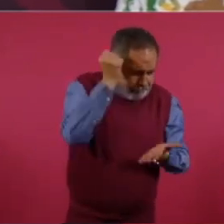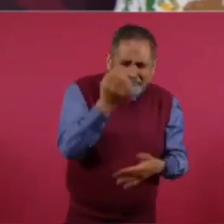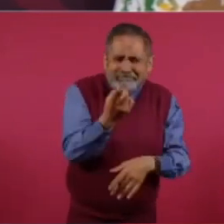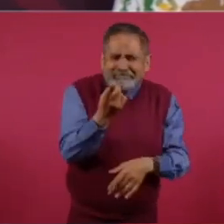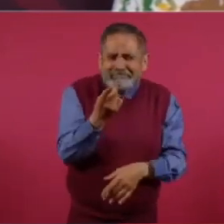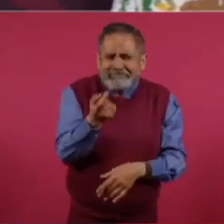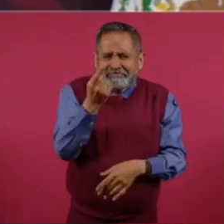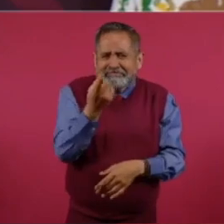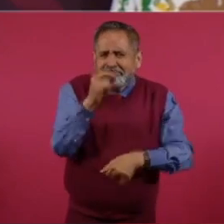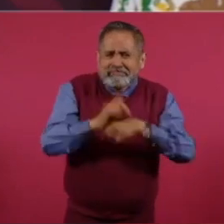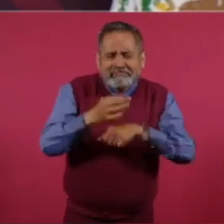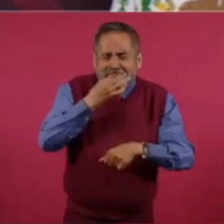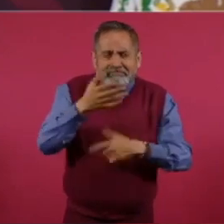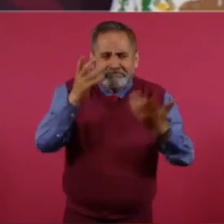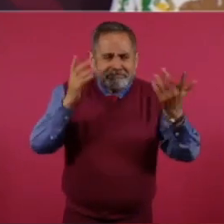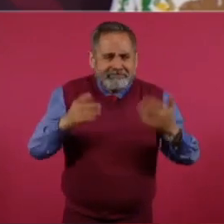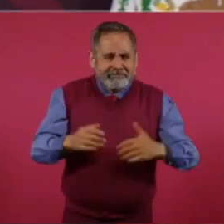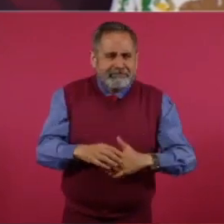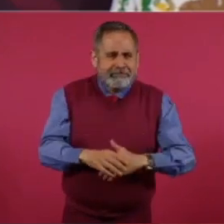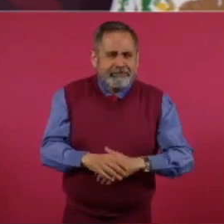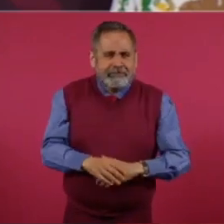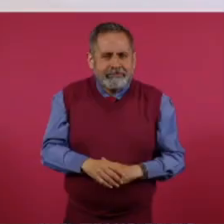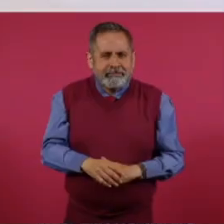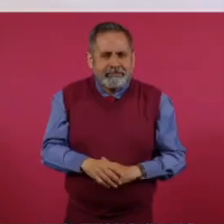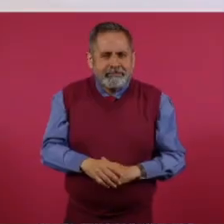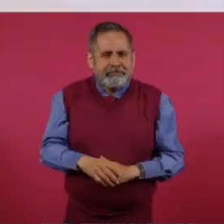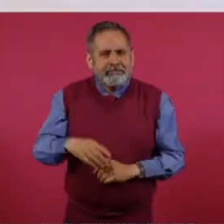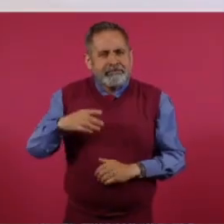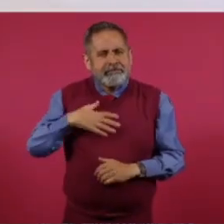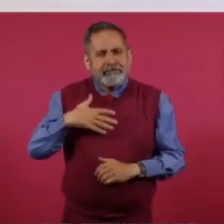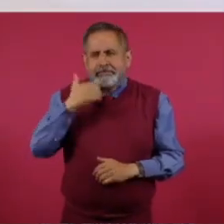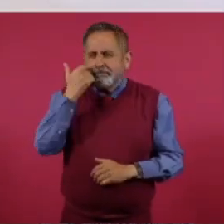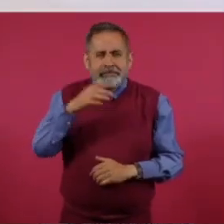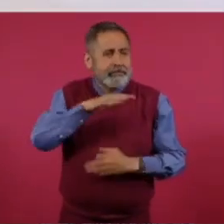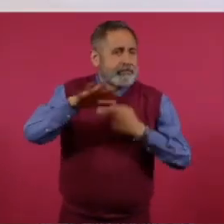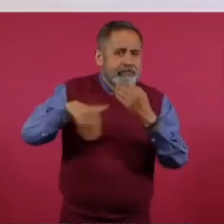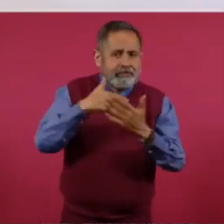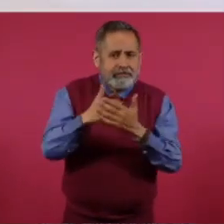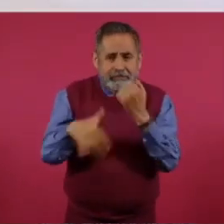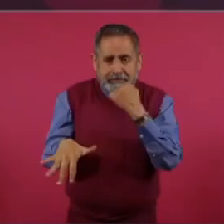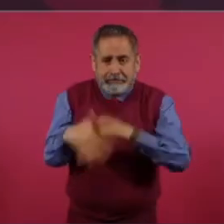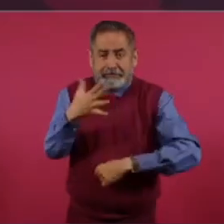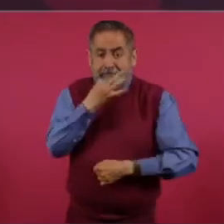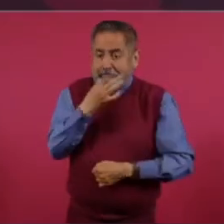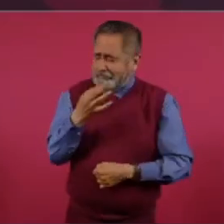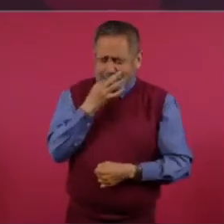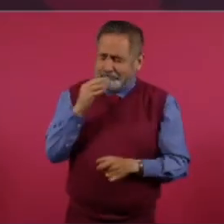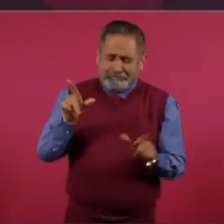Ya estoy yo como el que quería resolver todo en 15 minutos.